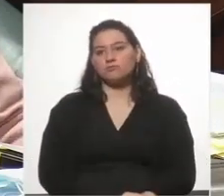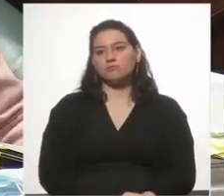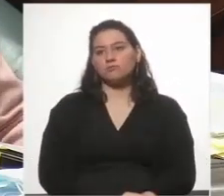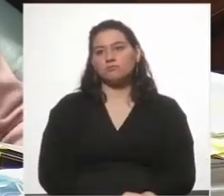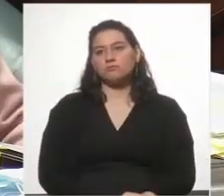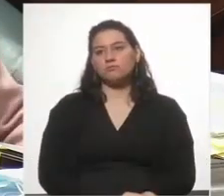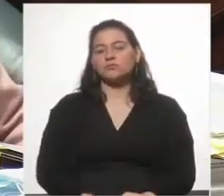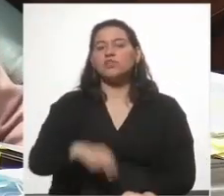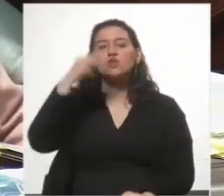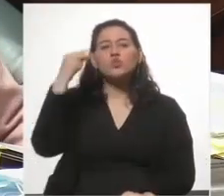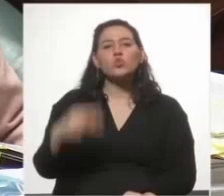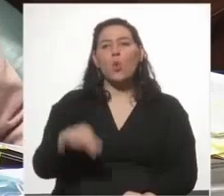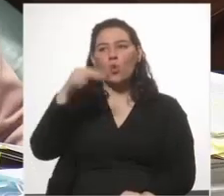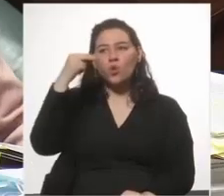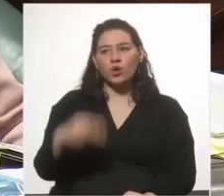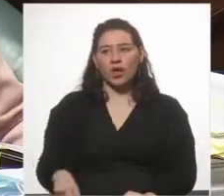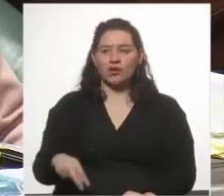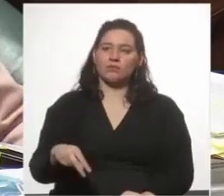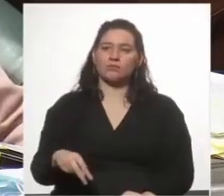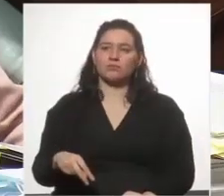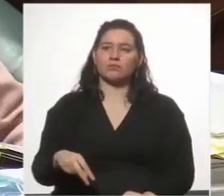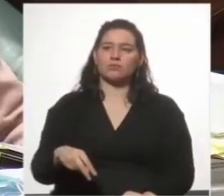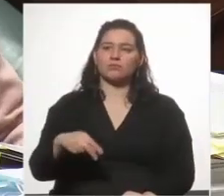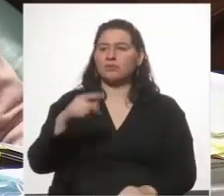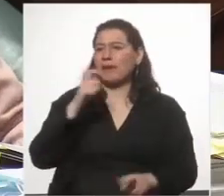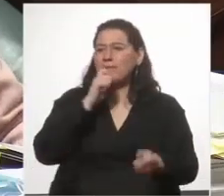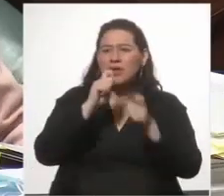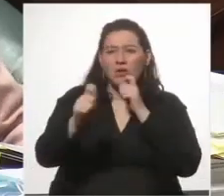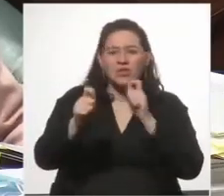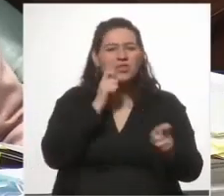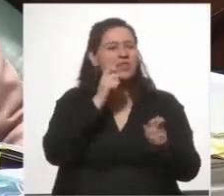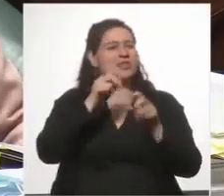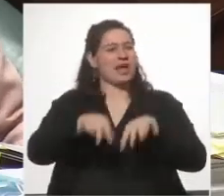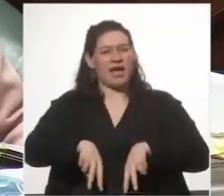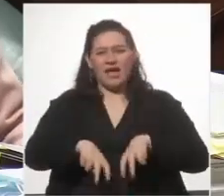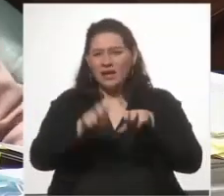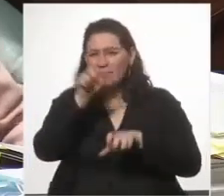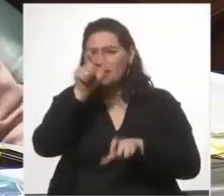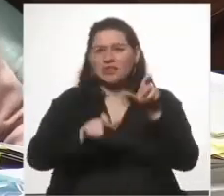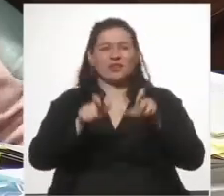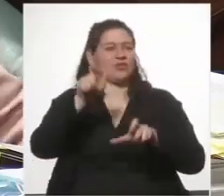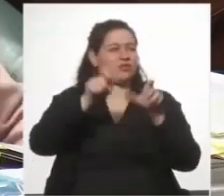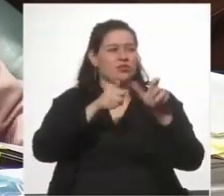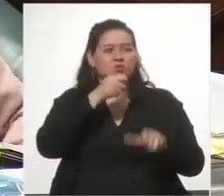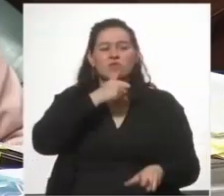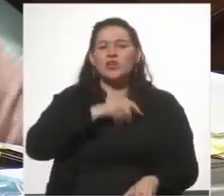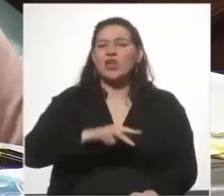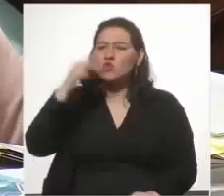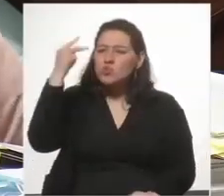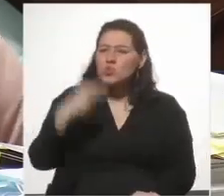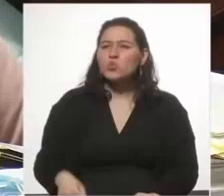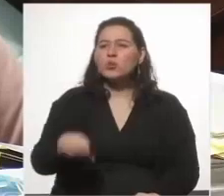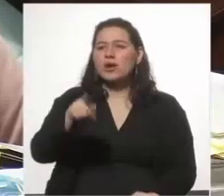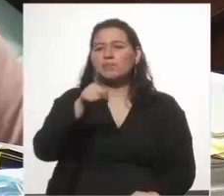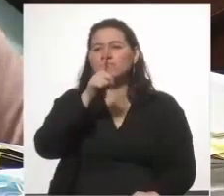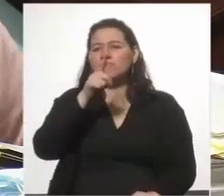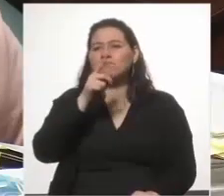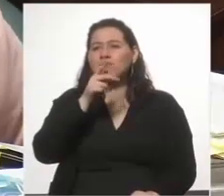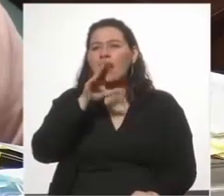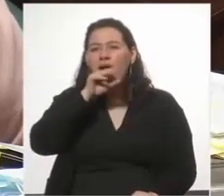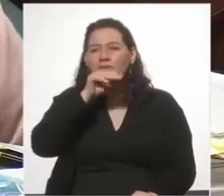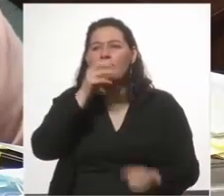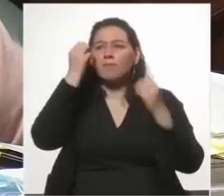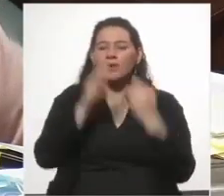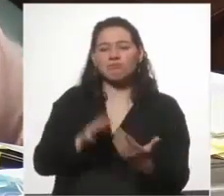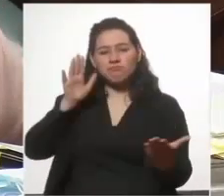Y que nunca los periodistas, los investigadores, los historiadores, nunca dicen nada. ¿Por qué? Porque hay que